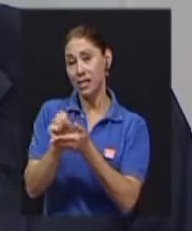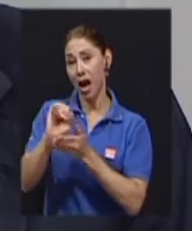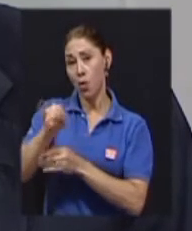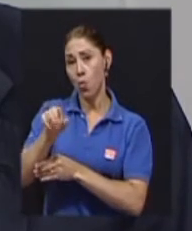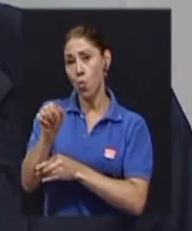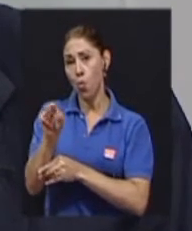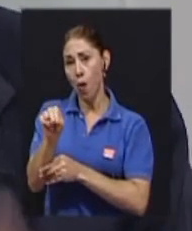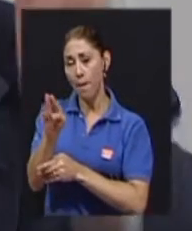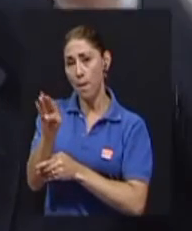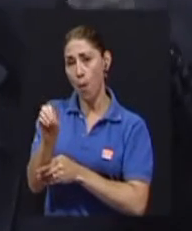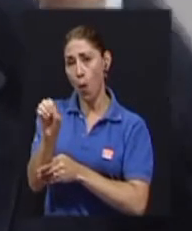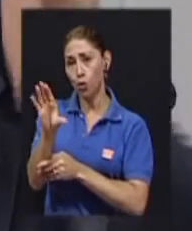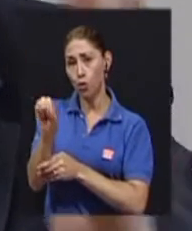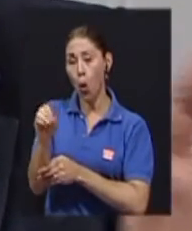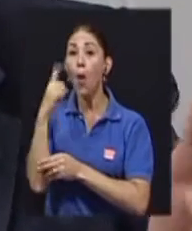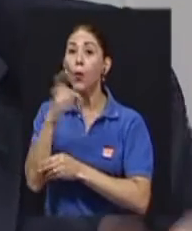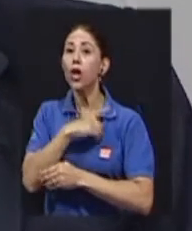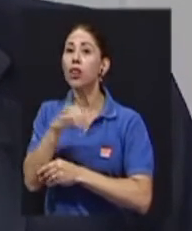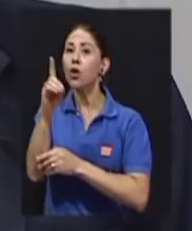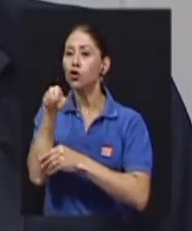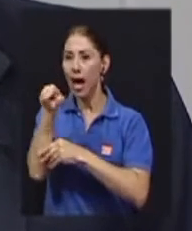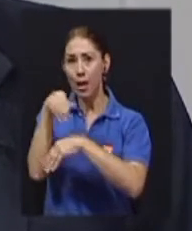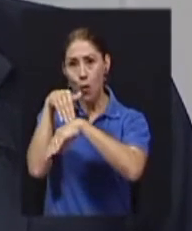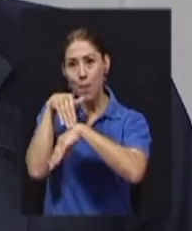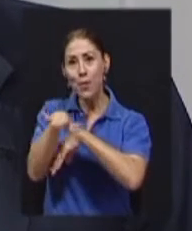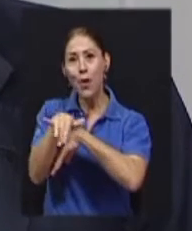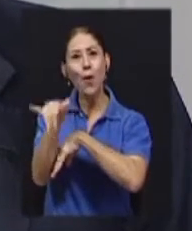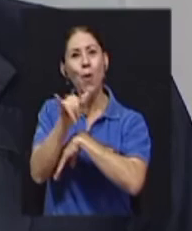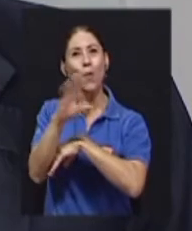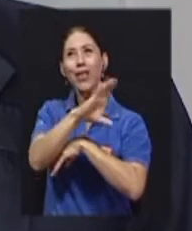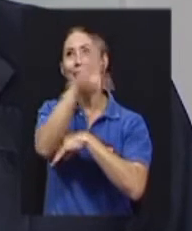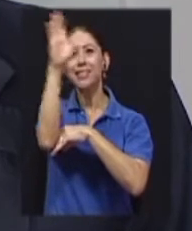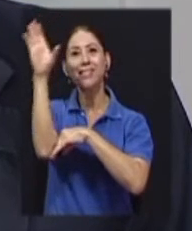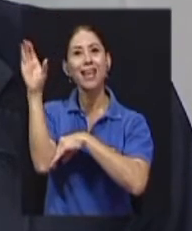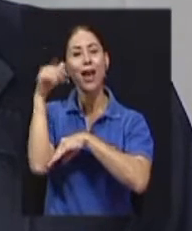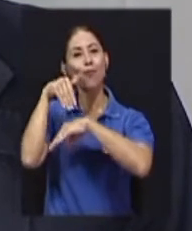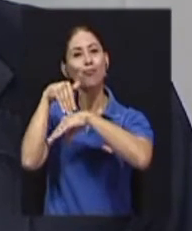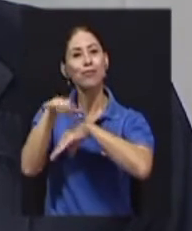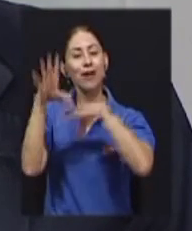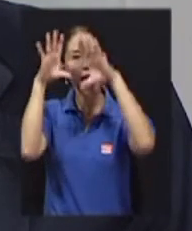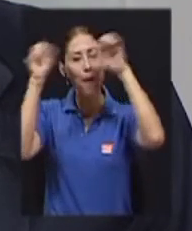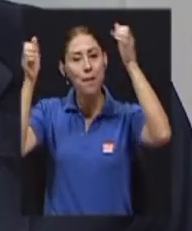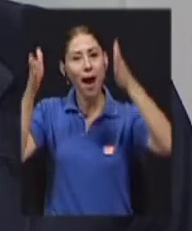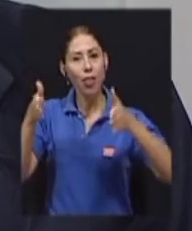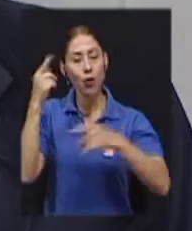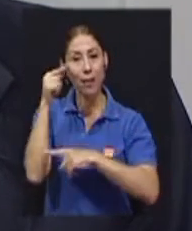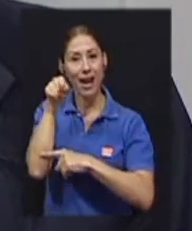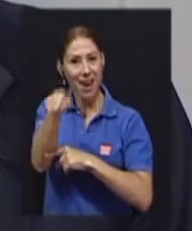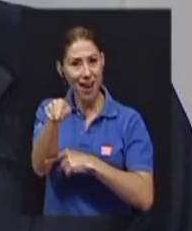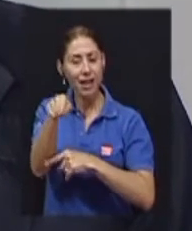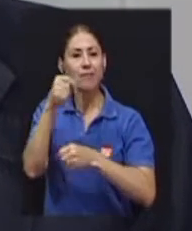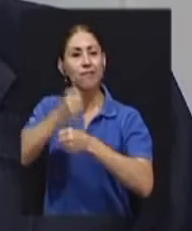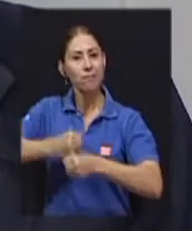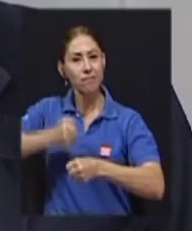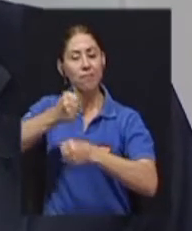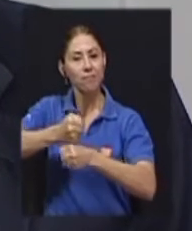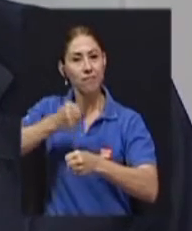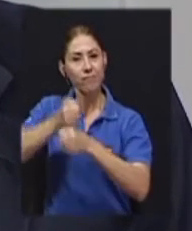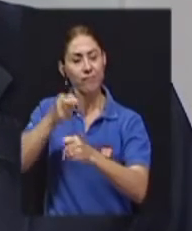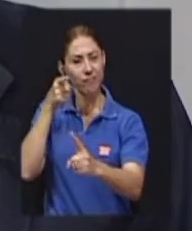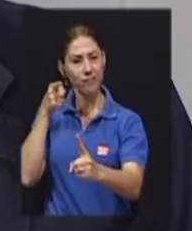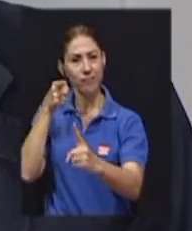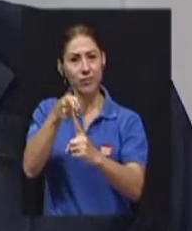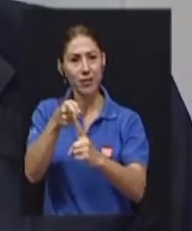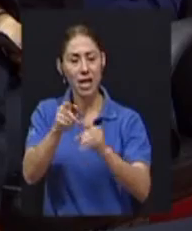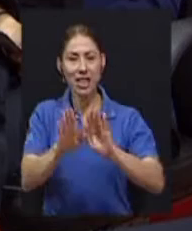destinó como un embajador del cielo para que cumpliera un cometido. Sobre todo, decía, a favor de la niñez